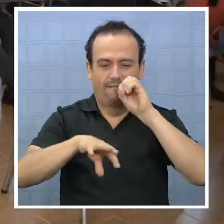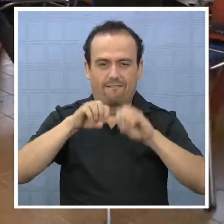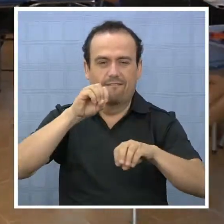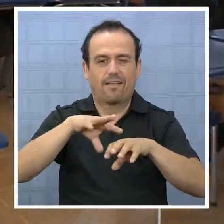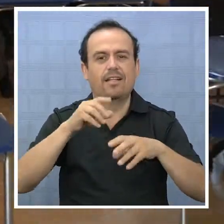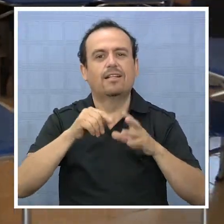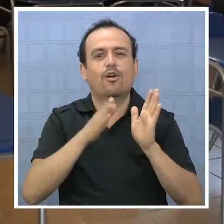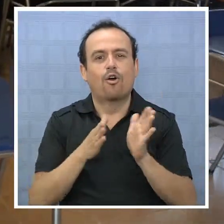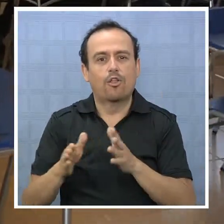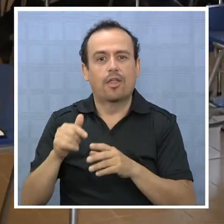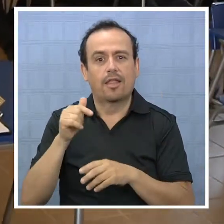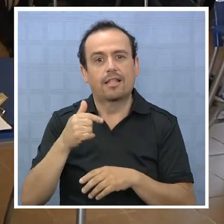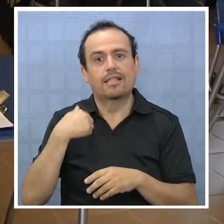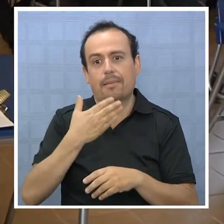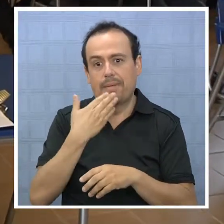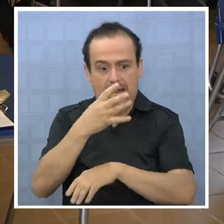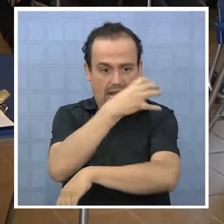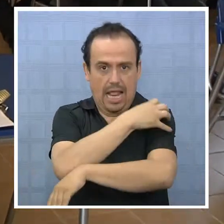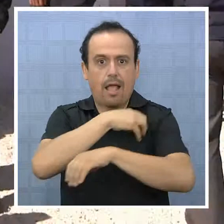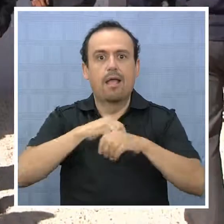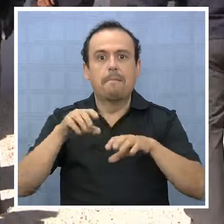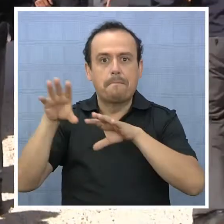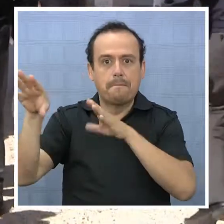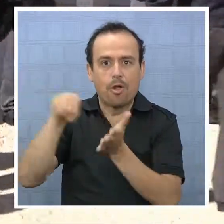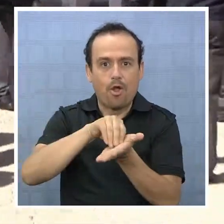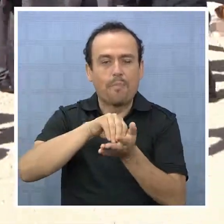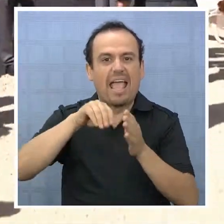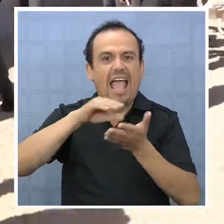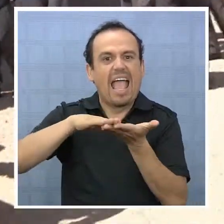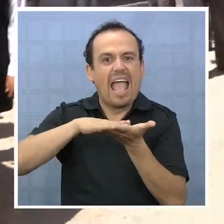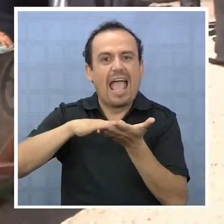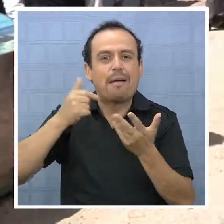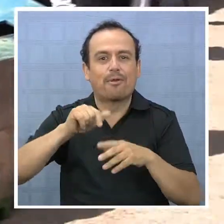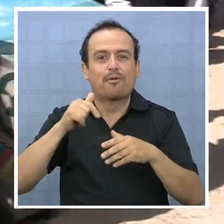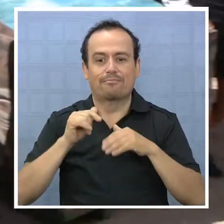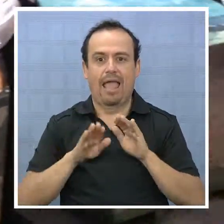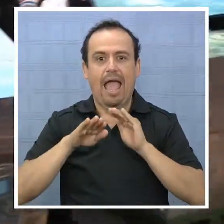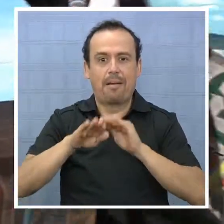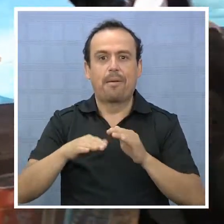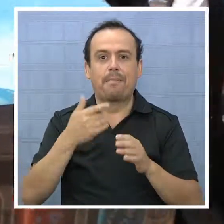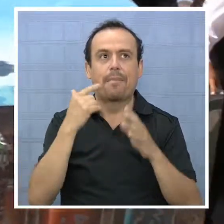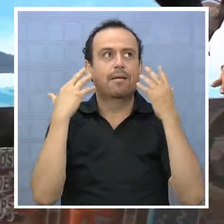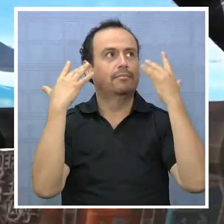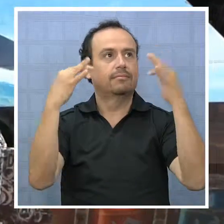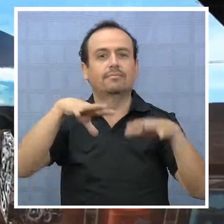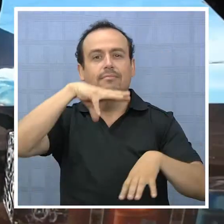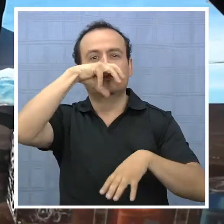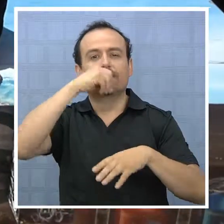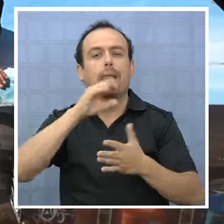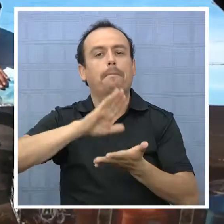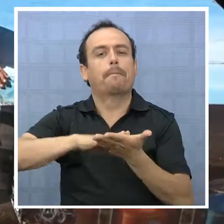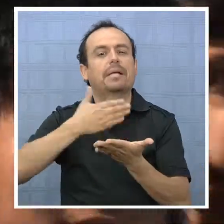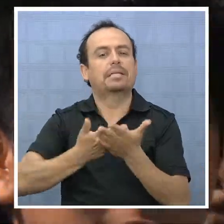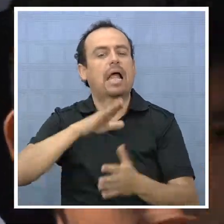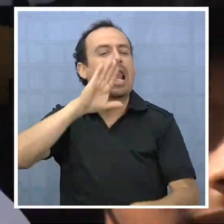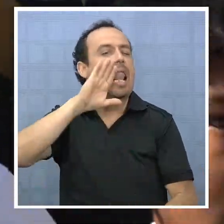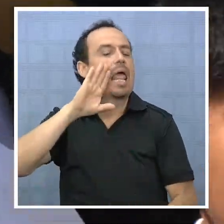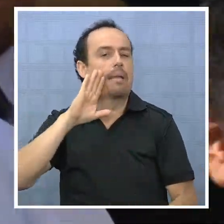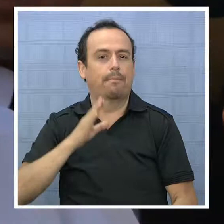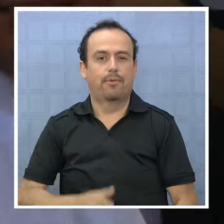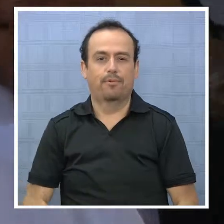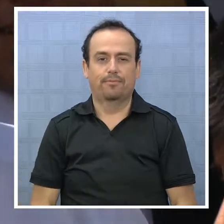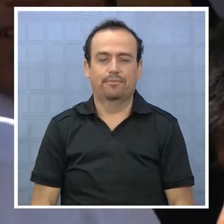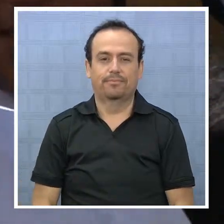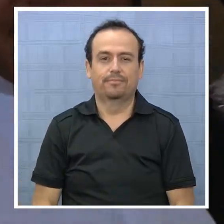se espera que otros establecimientos de la comuna o de la región sigan el ejemplo con lo que se contribuye a tener un medio ambiente más sano